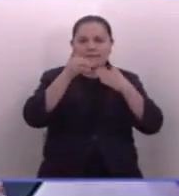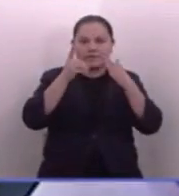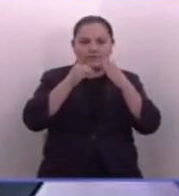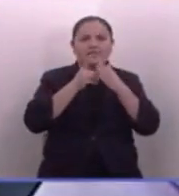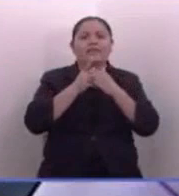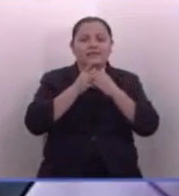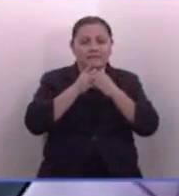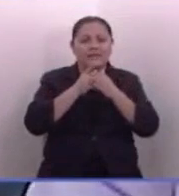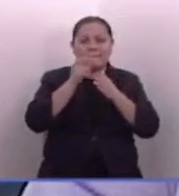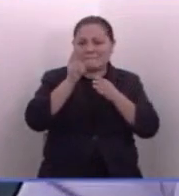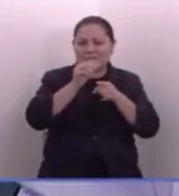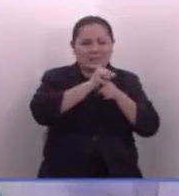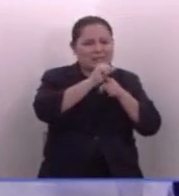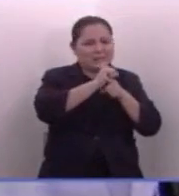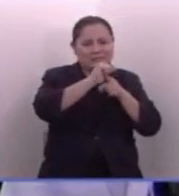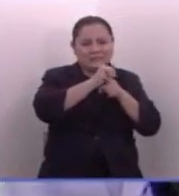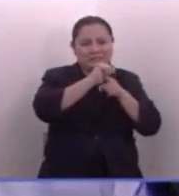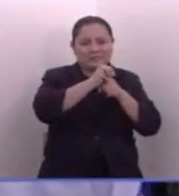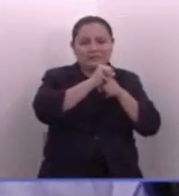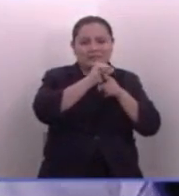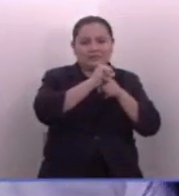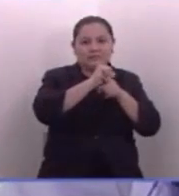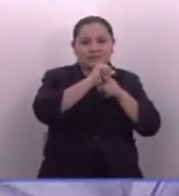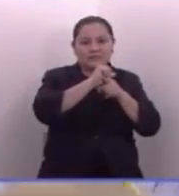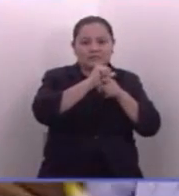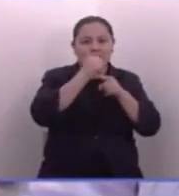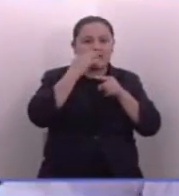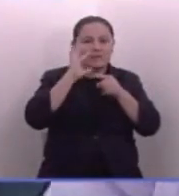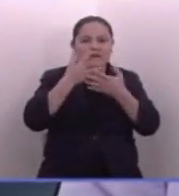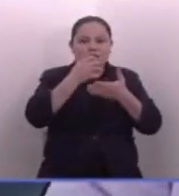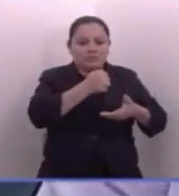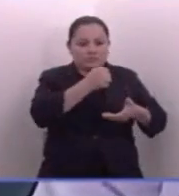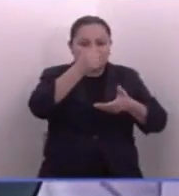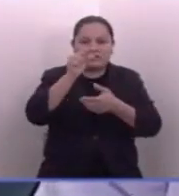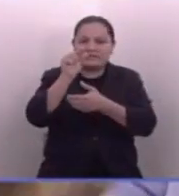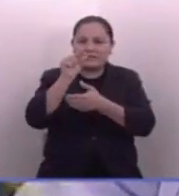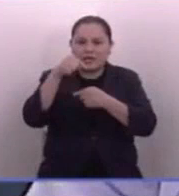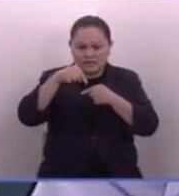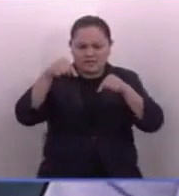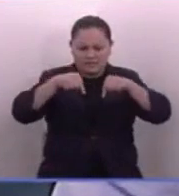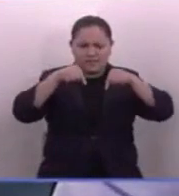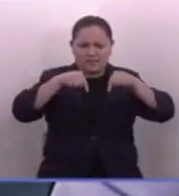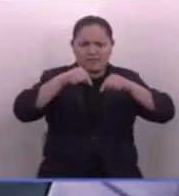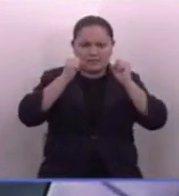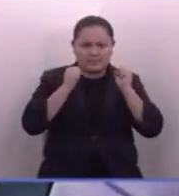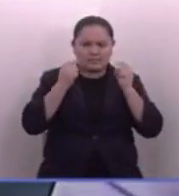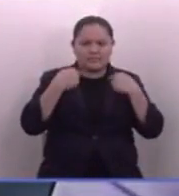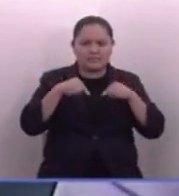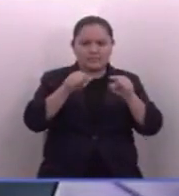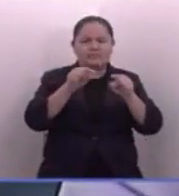anduvieron haciendo esas prácticas, que llegaban las rastras de abono y de semillas y él las entregaba. Aquí están, aquí siguen.